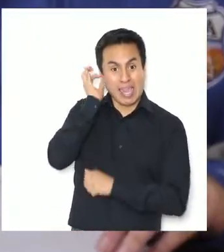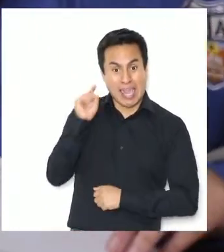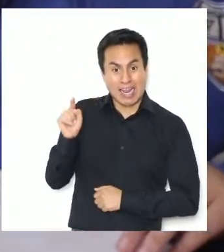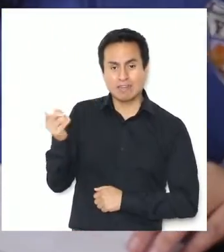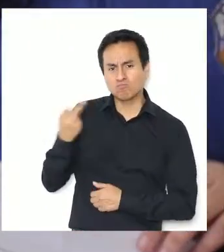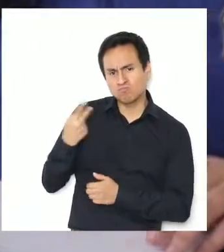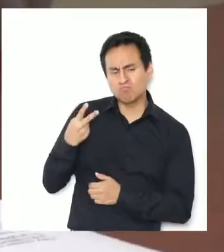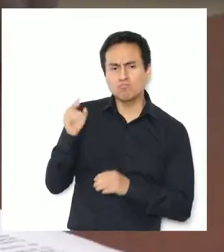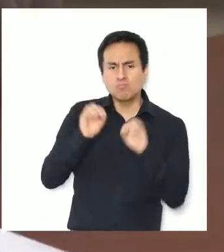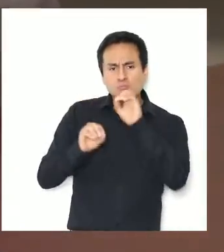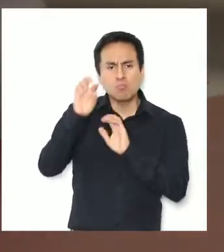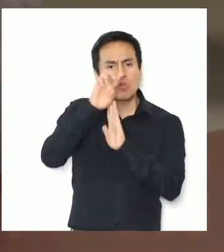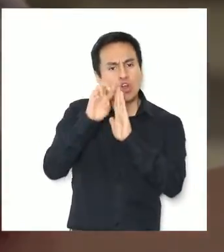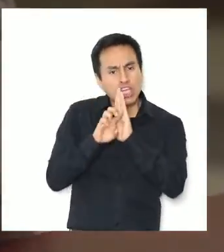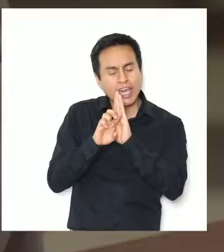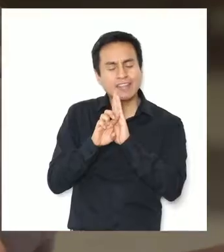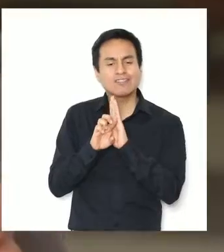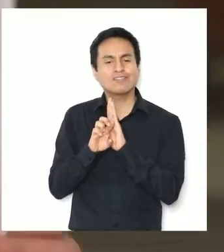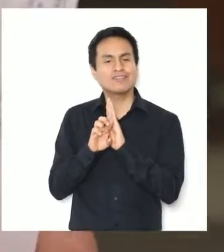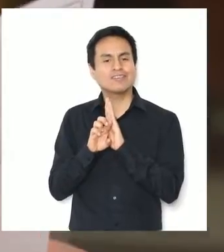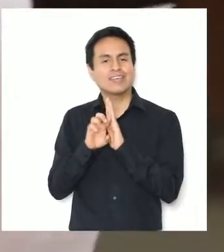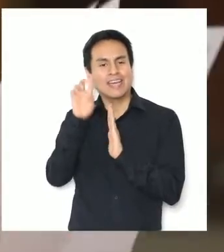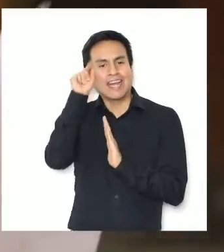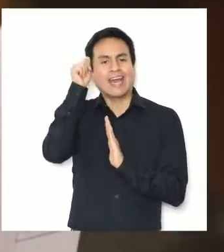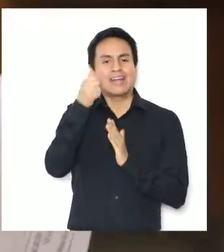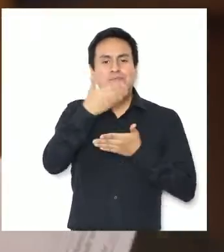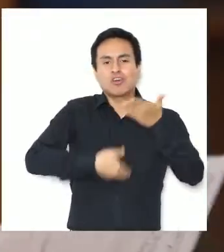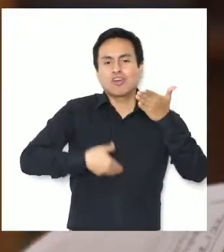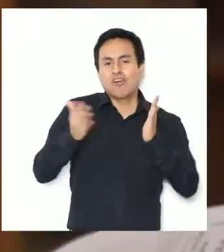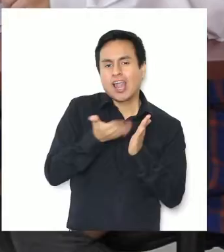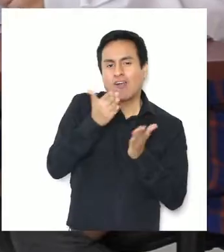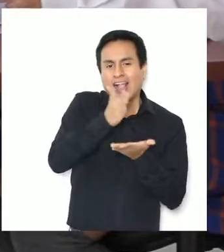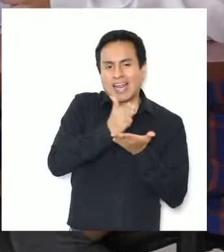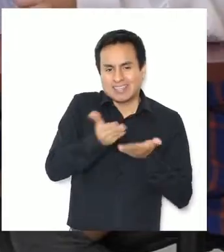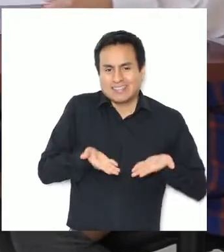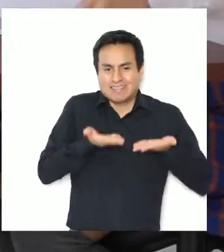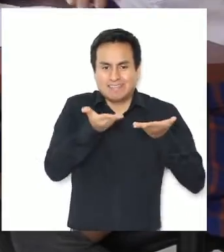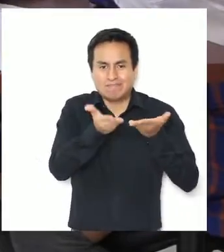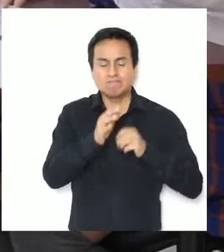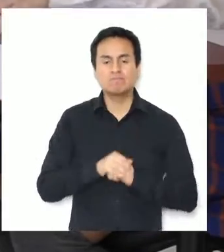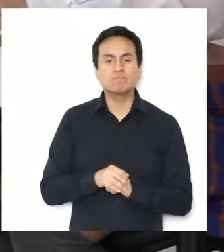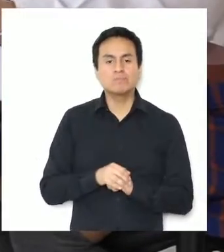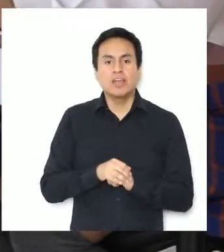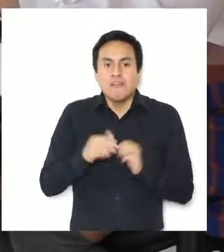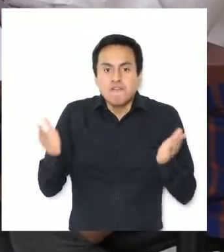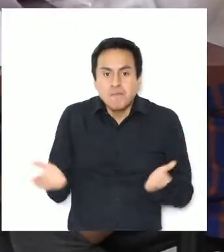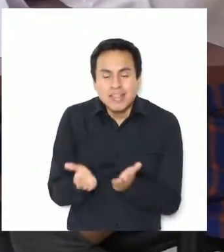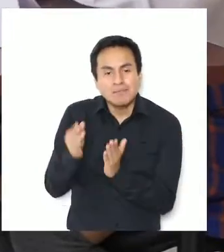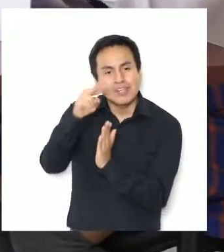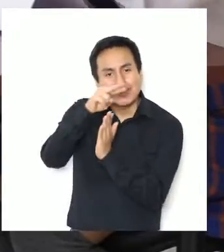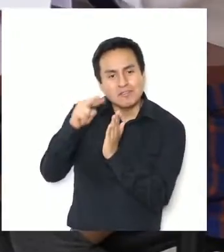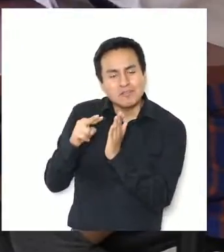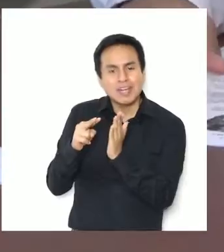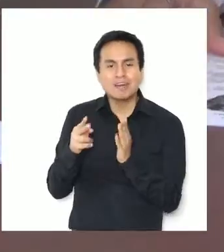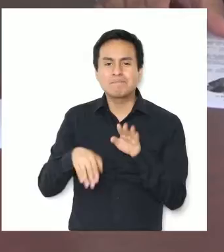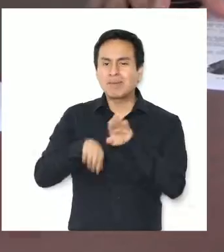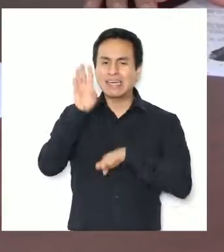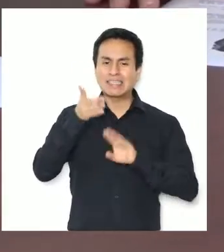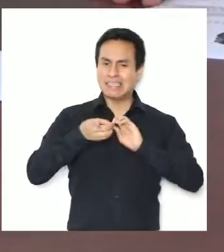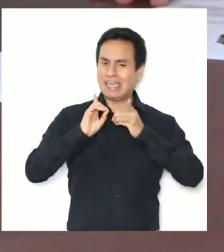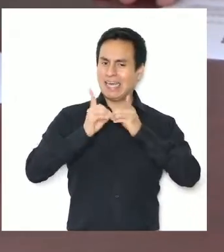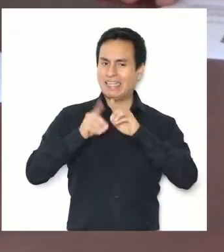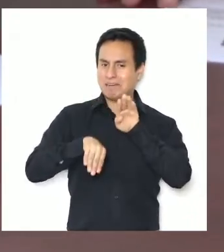desarrollando un proyecto que se basa en crear un periódico escolar. Entonces quiere fomentar la lectura de una forma más